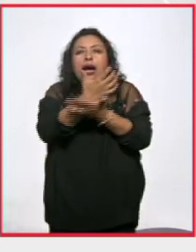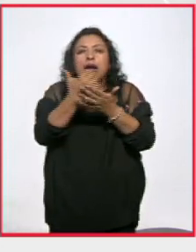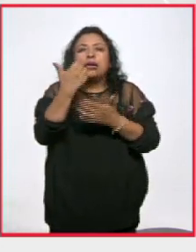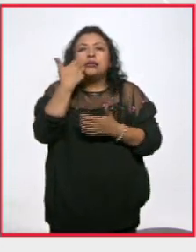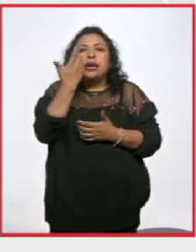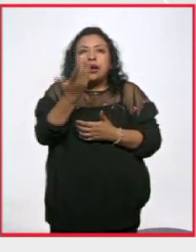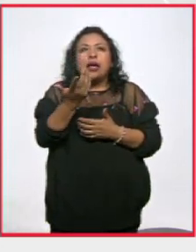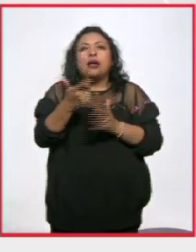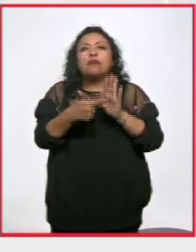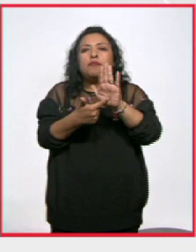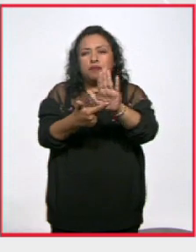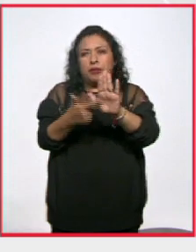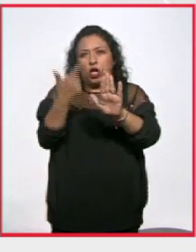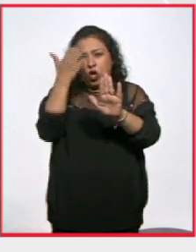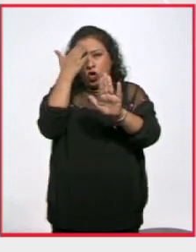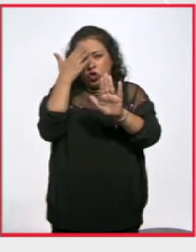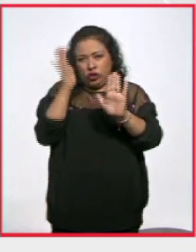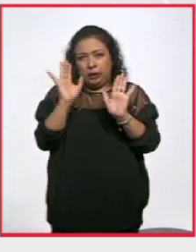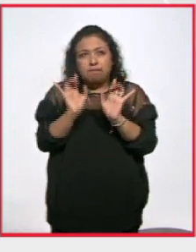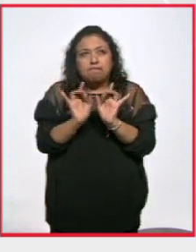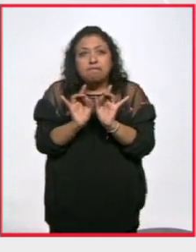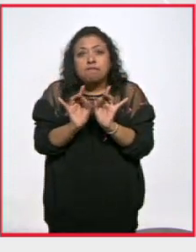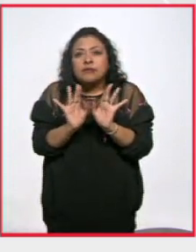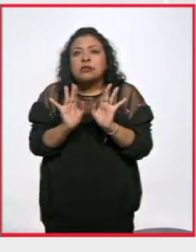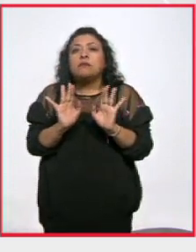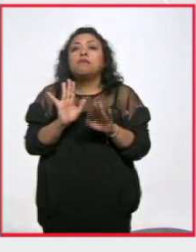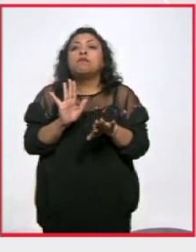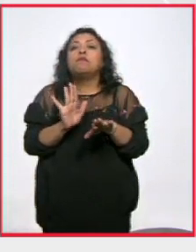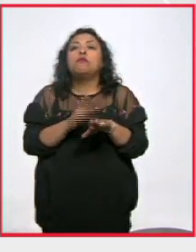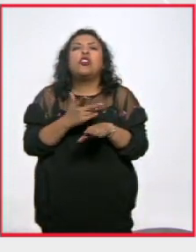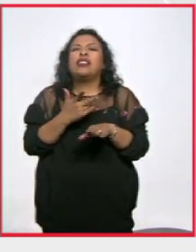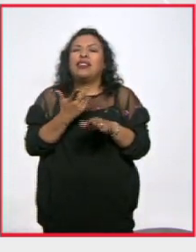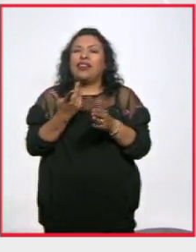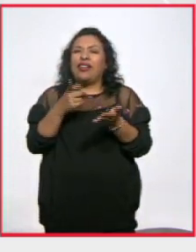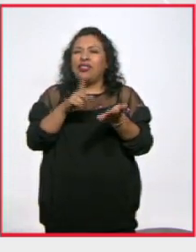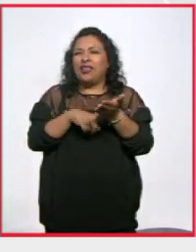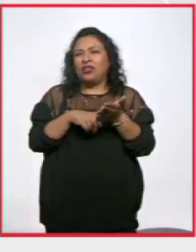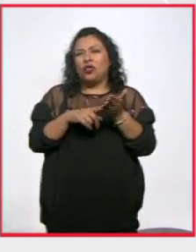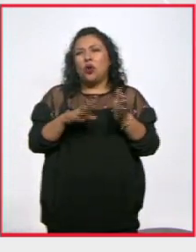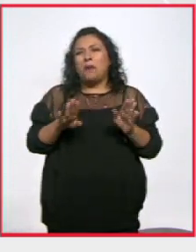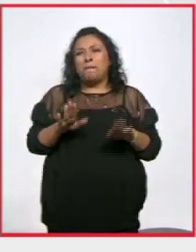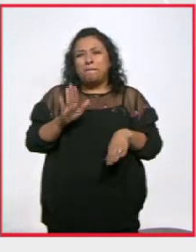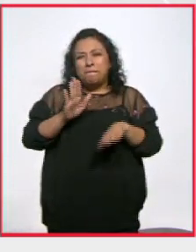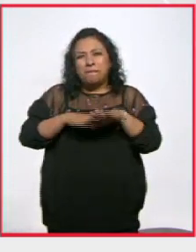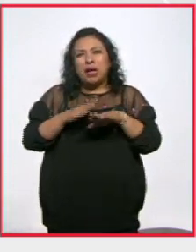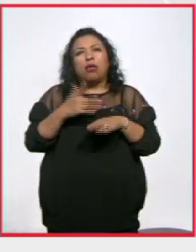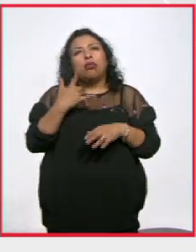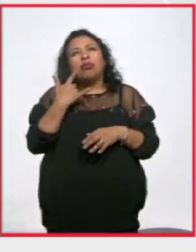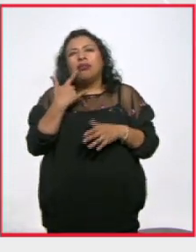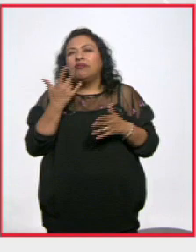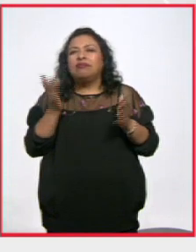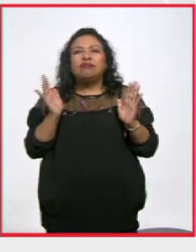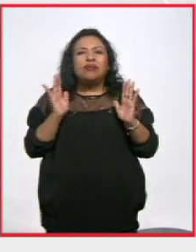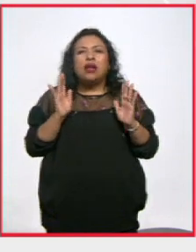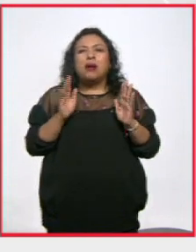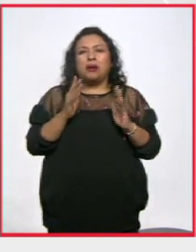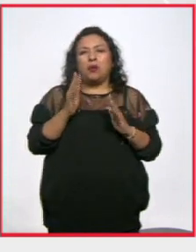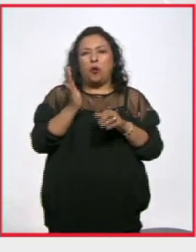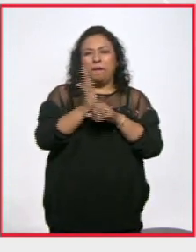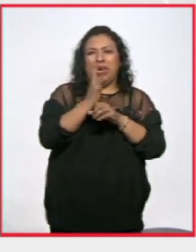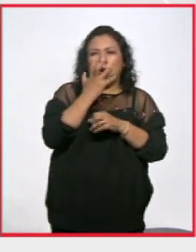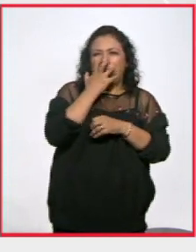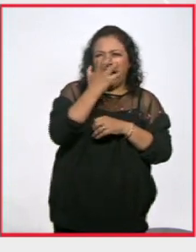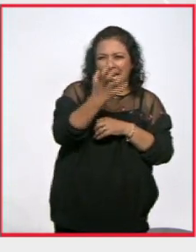que fuera conocido este material de pronto porque no que encaja en un formato de mayor entretenimiento una película como El Grito